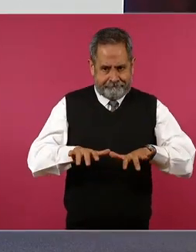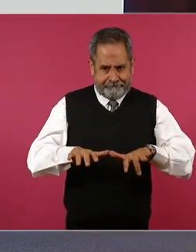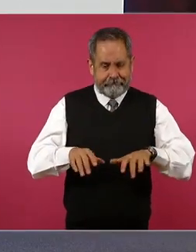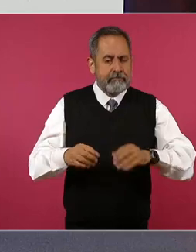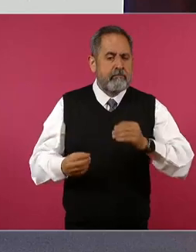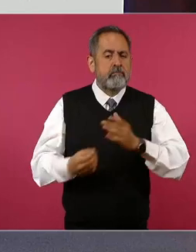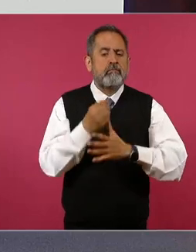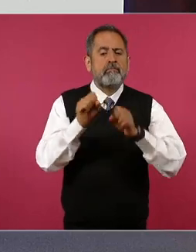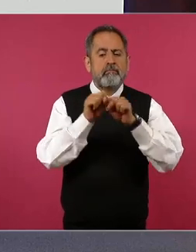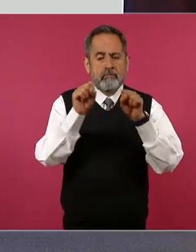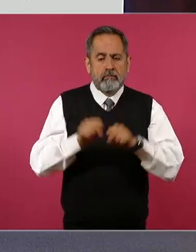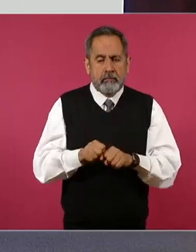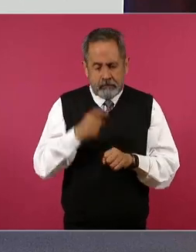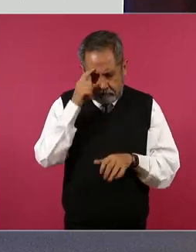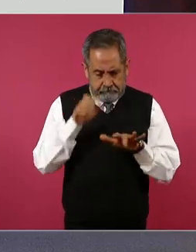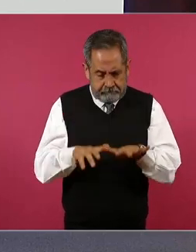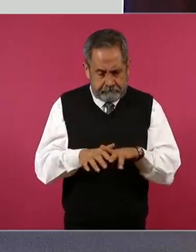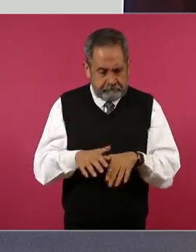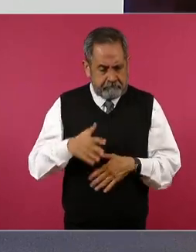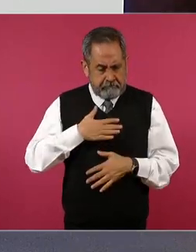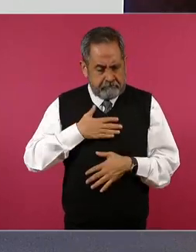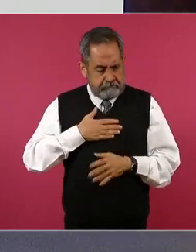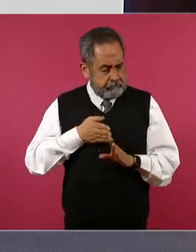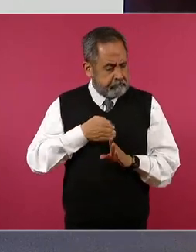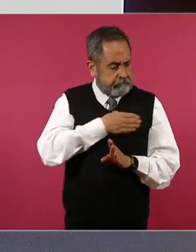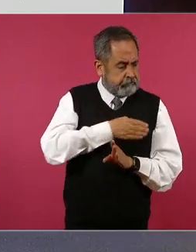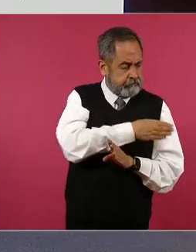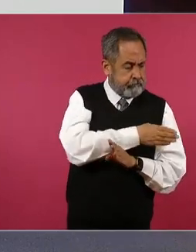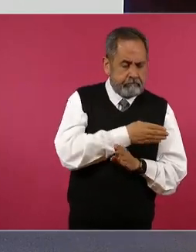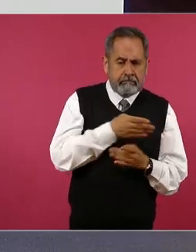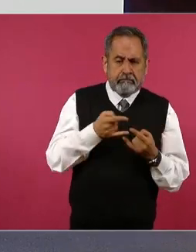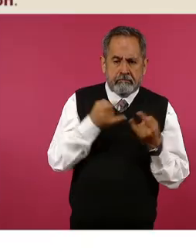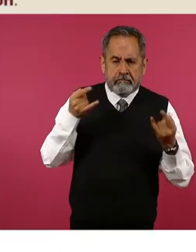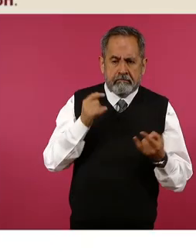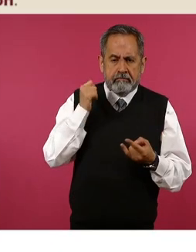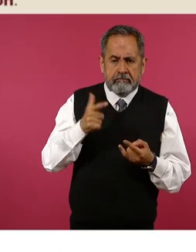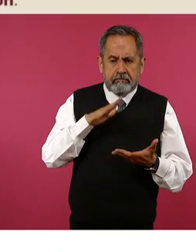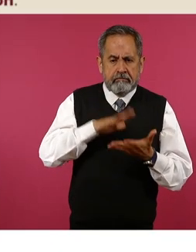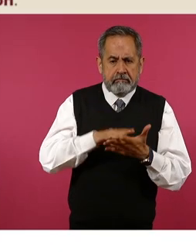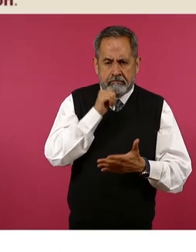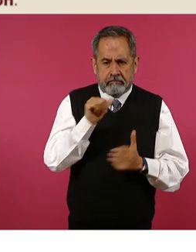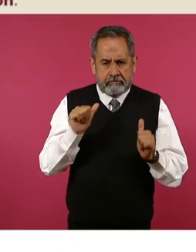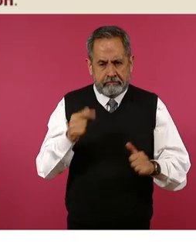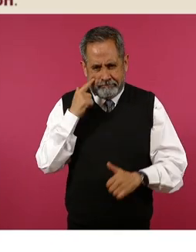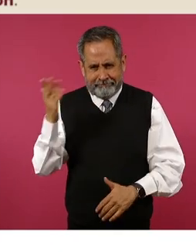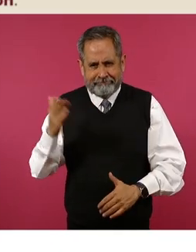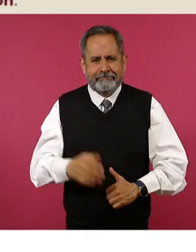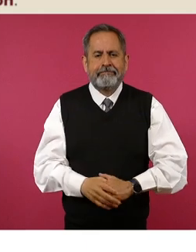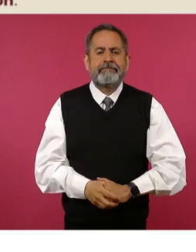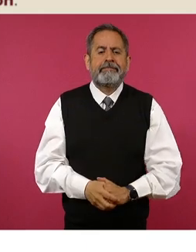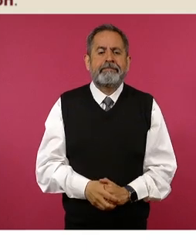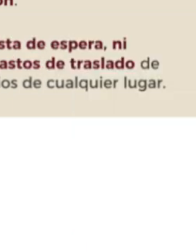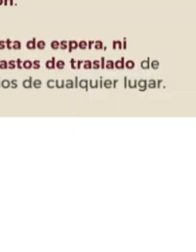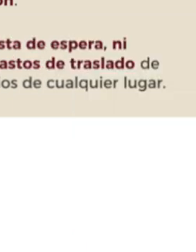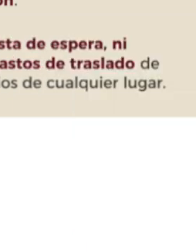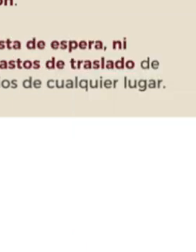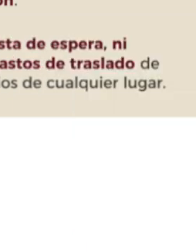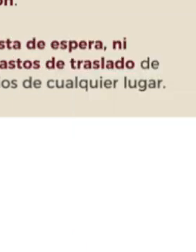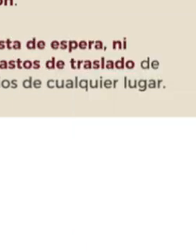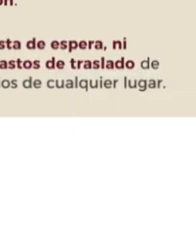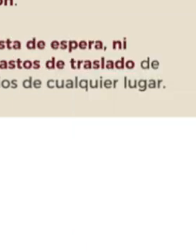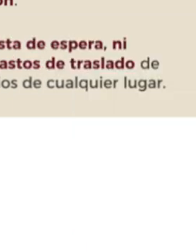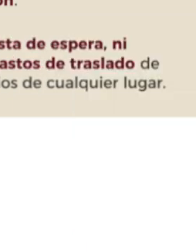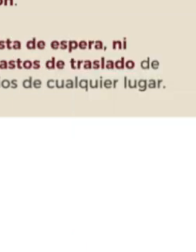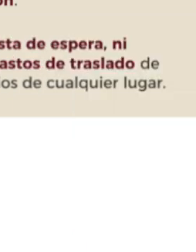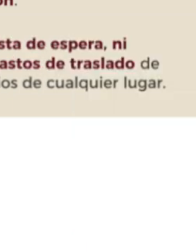sistema para la emisión de constancias de antecedentes penales federales vía internet, del 2 de